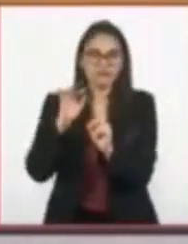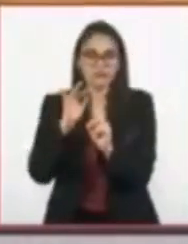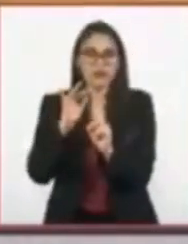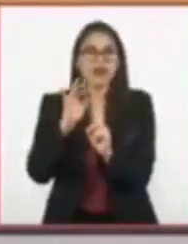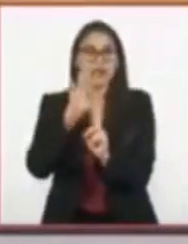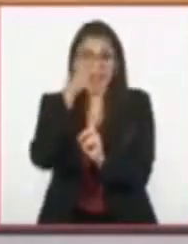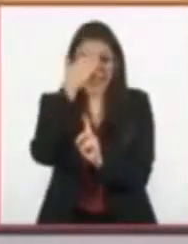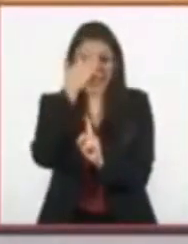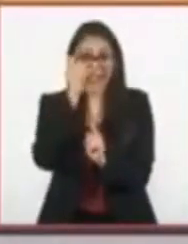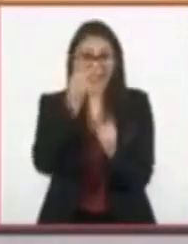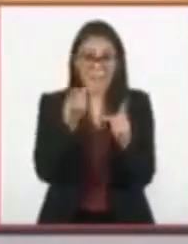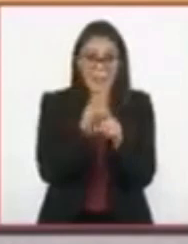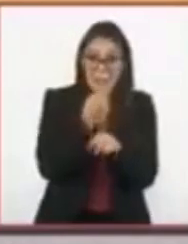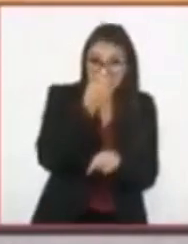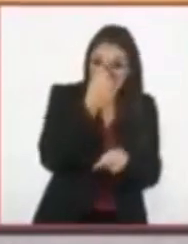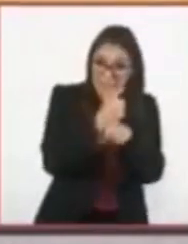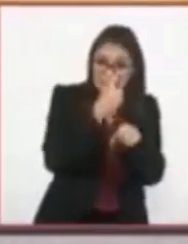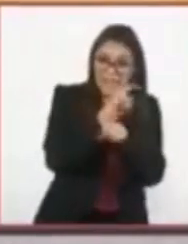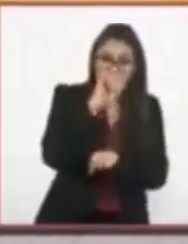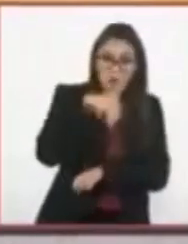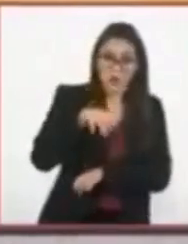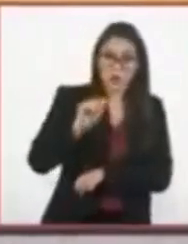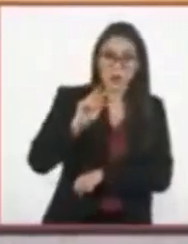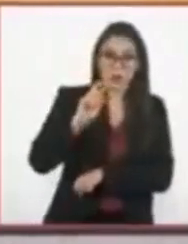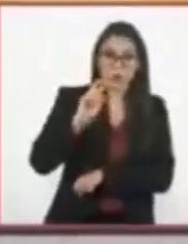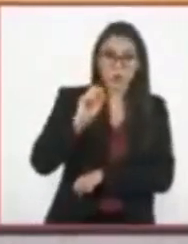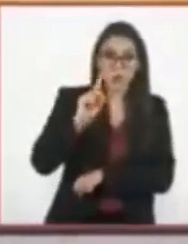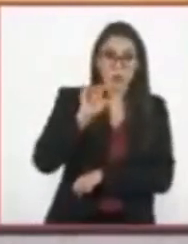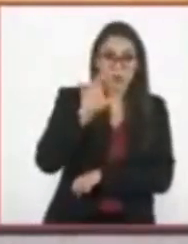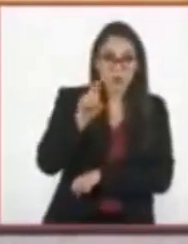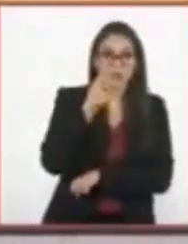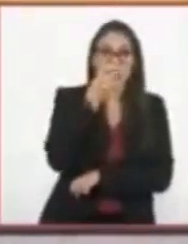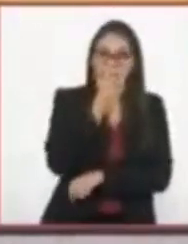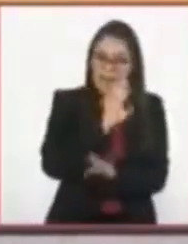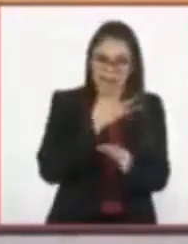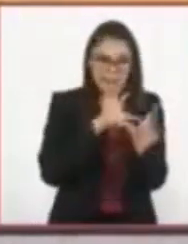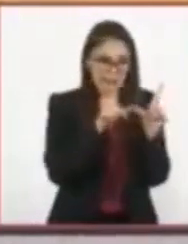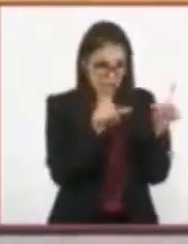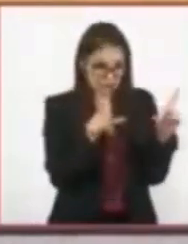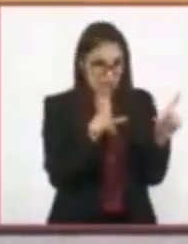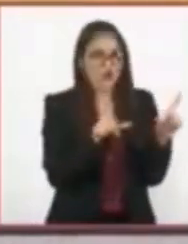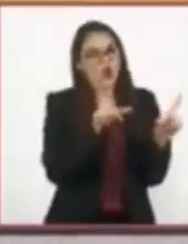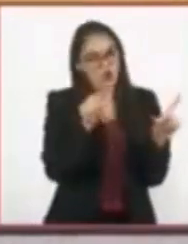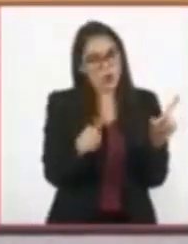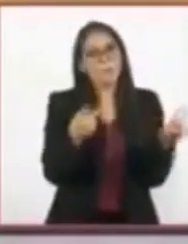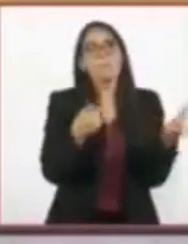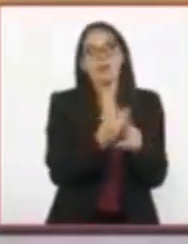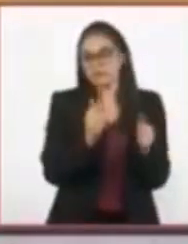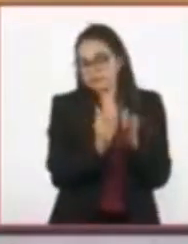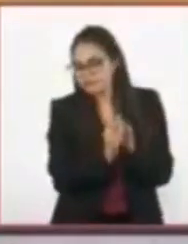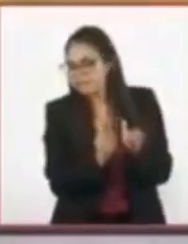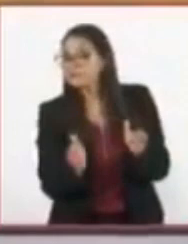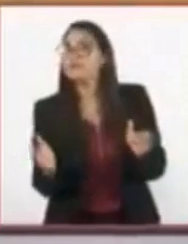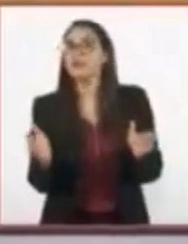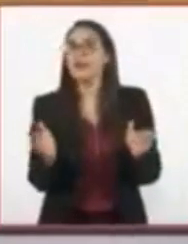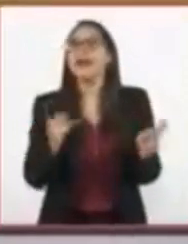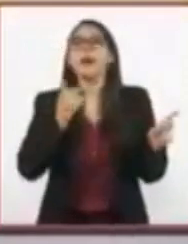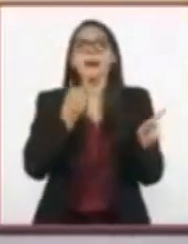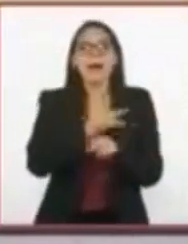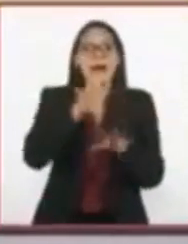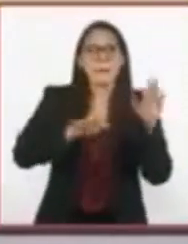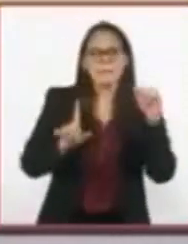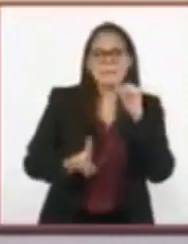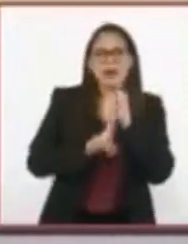introducción, es momento de presentar las acciones que marcarán el desarrollo de la historia. Aquí surgirán los retos que deberán enfrentar los